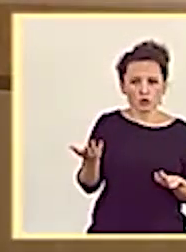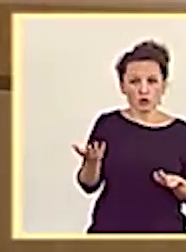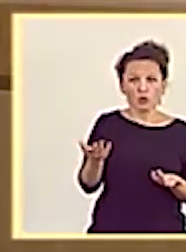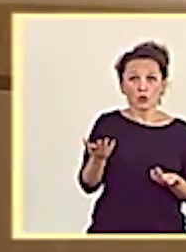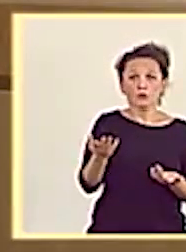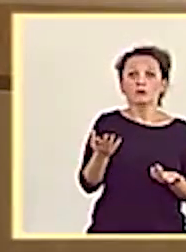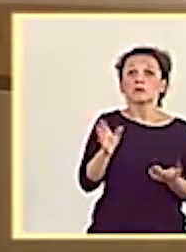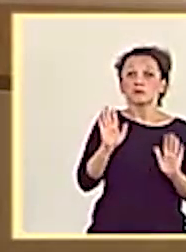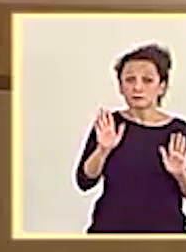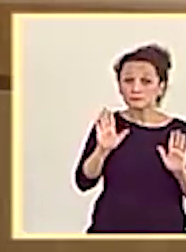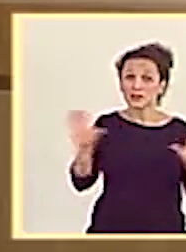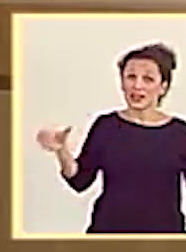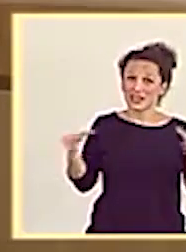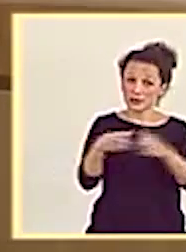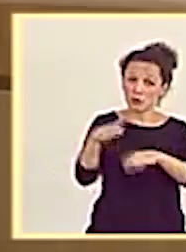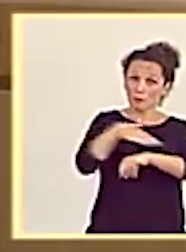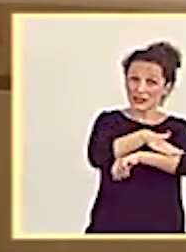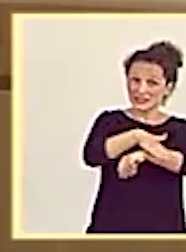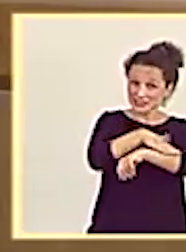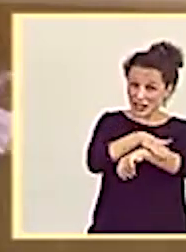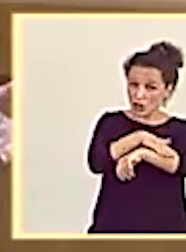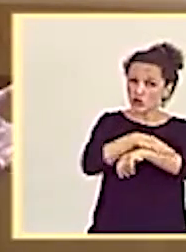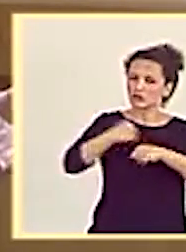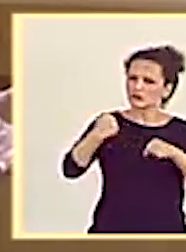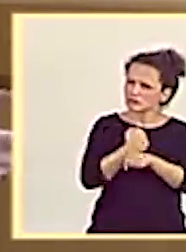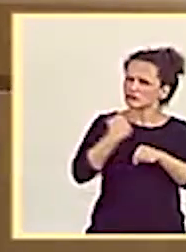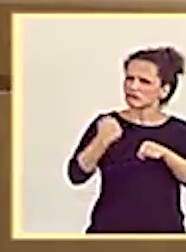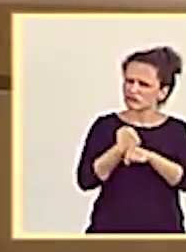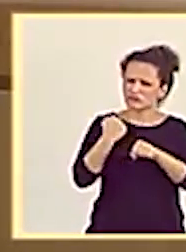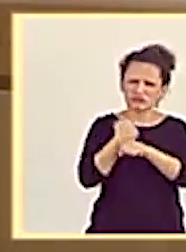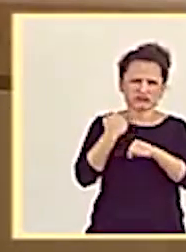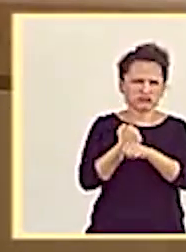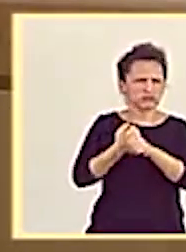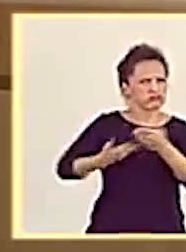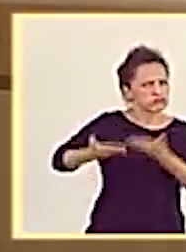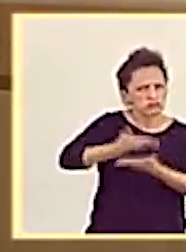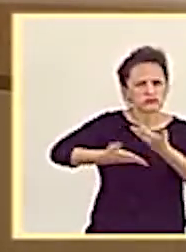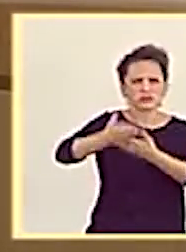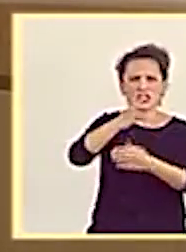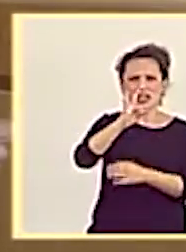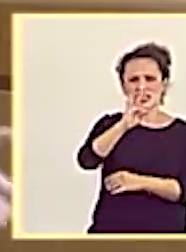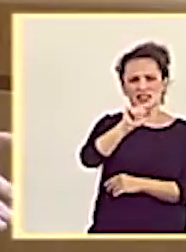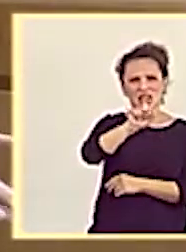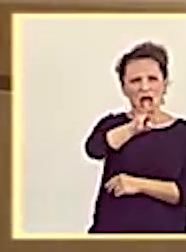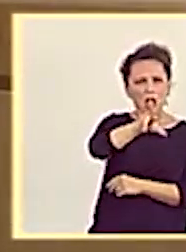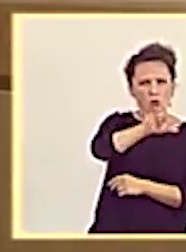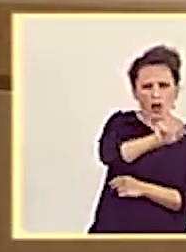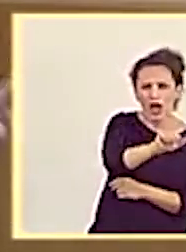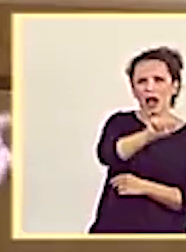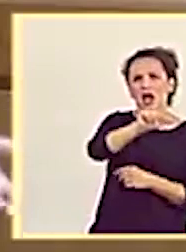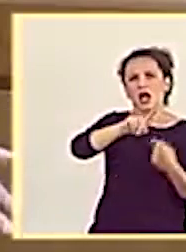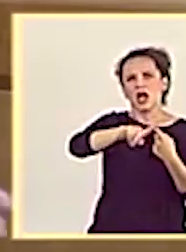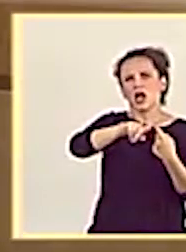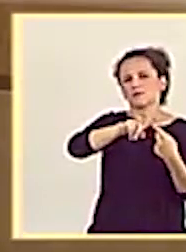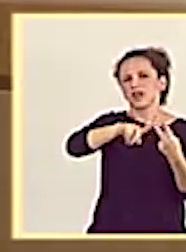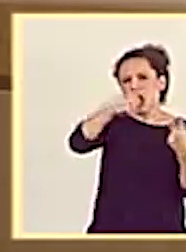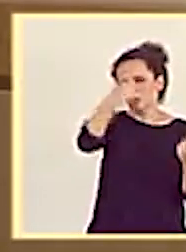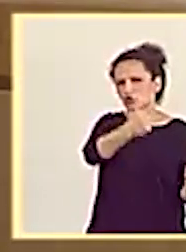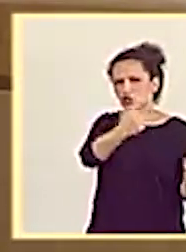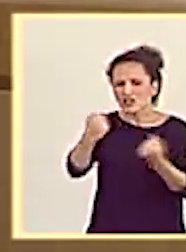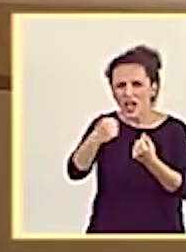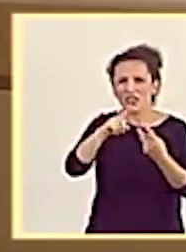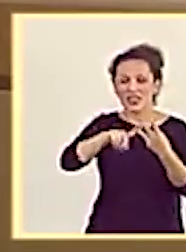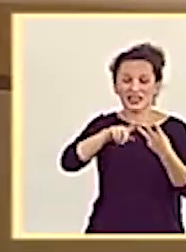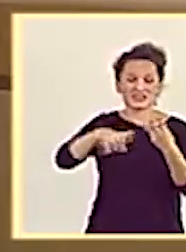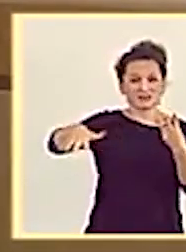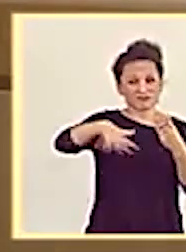venido trabajando los equipos del ministerio, yo diría, codo con codo, con la taula, con las autoridades, con los actores